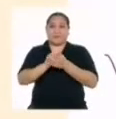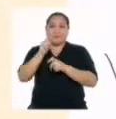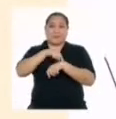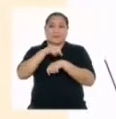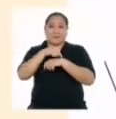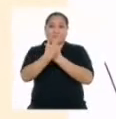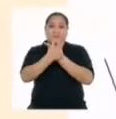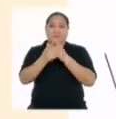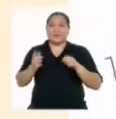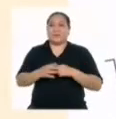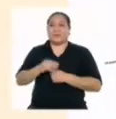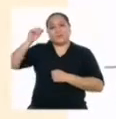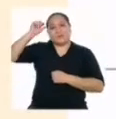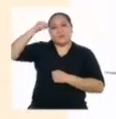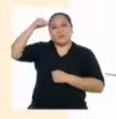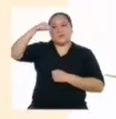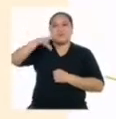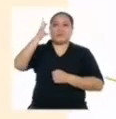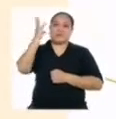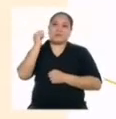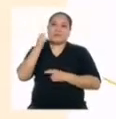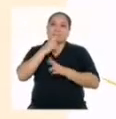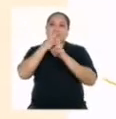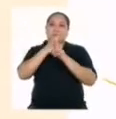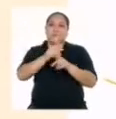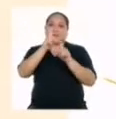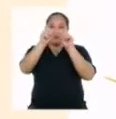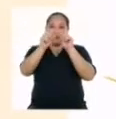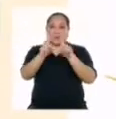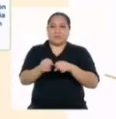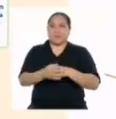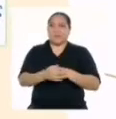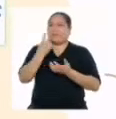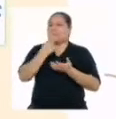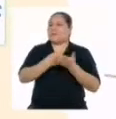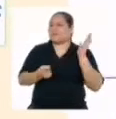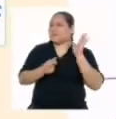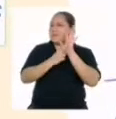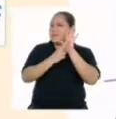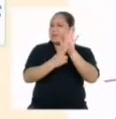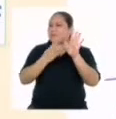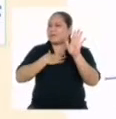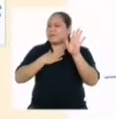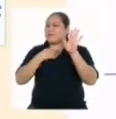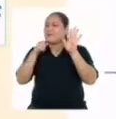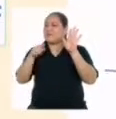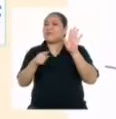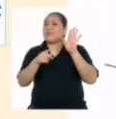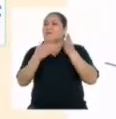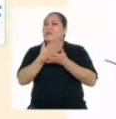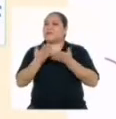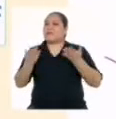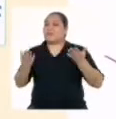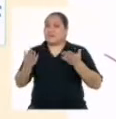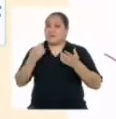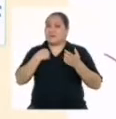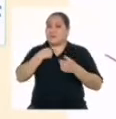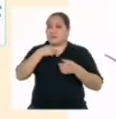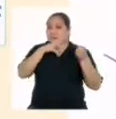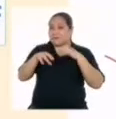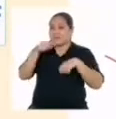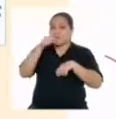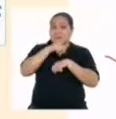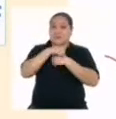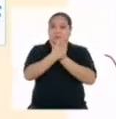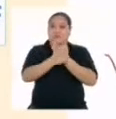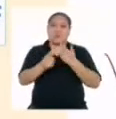Recordemos que en esta experiencia de aprendizaje responderemos a las preguntas. ¿Qué representan para mí las actividades que realizo en mi tiempo libre?